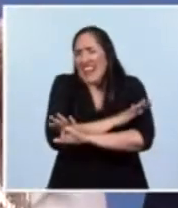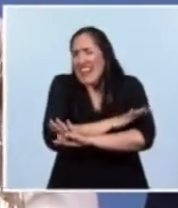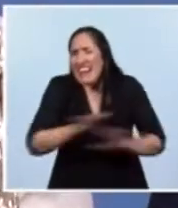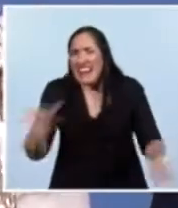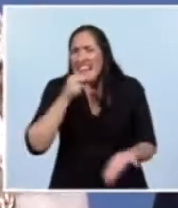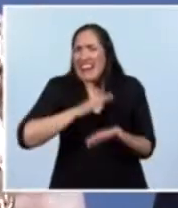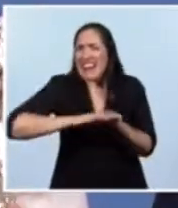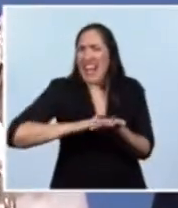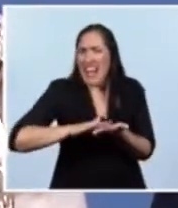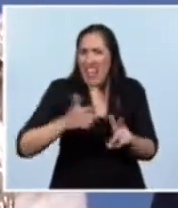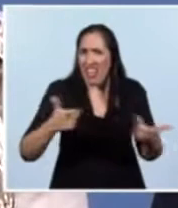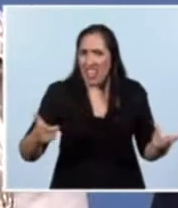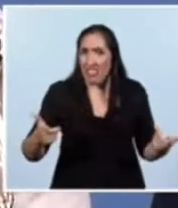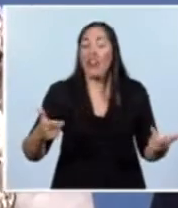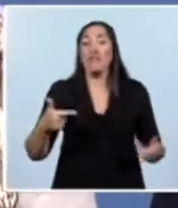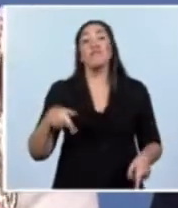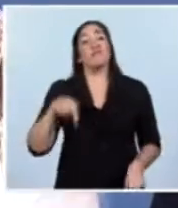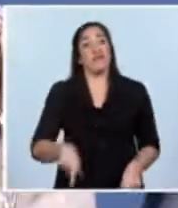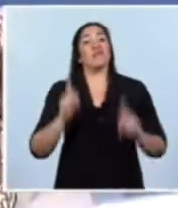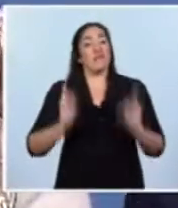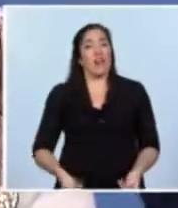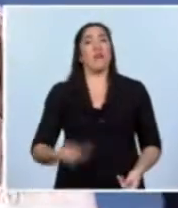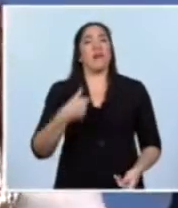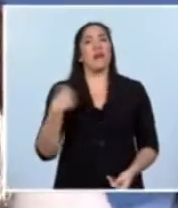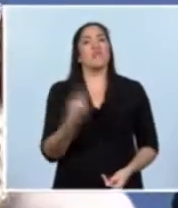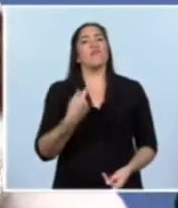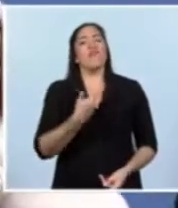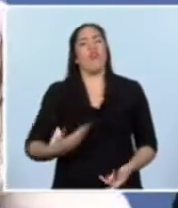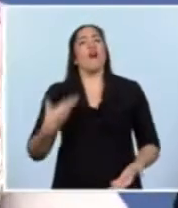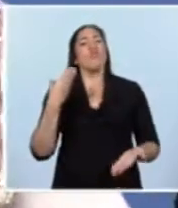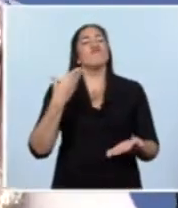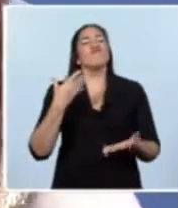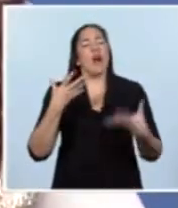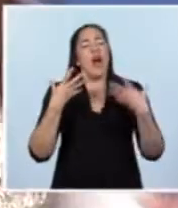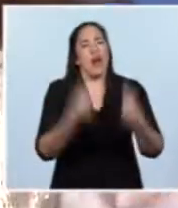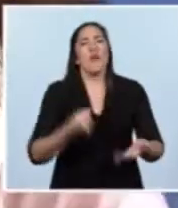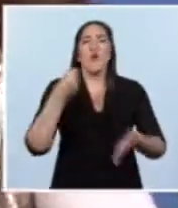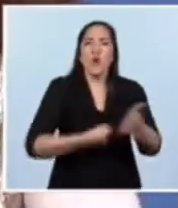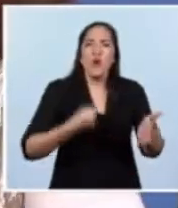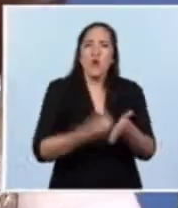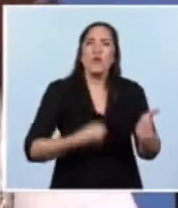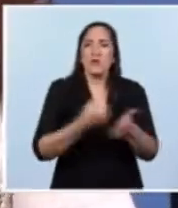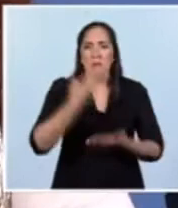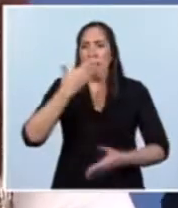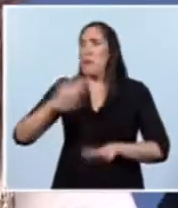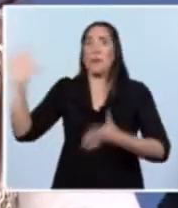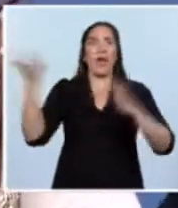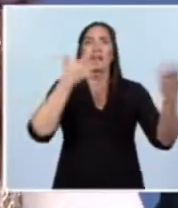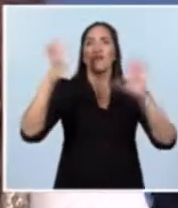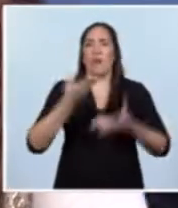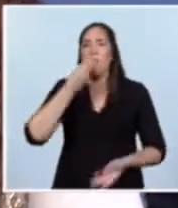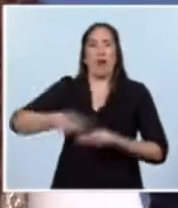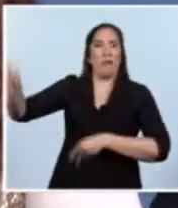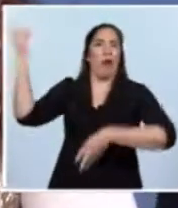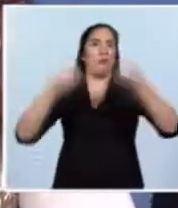Esto también es una contribución al tema de la lucha de seguridad, de narcotráfico, se me están volando los papeles con el viento, no importa,